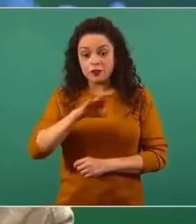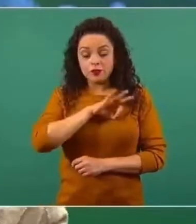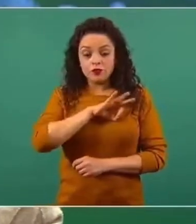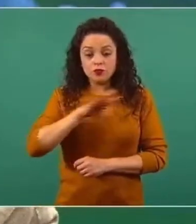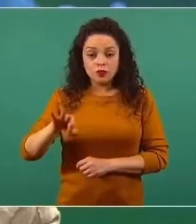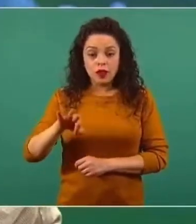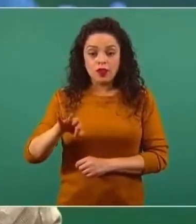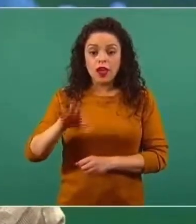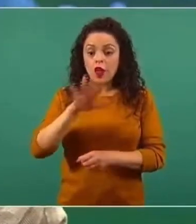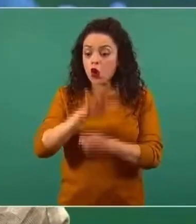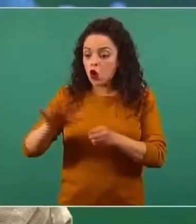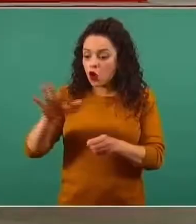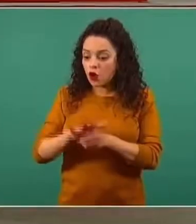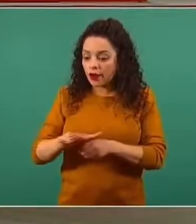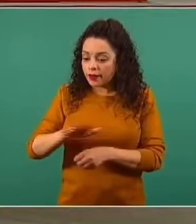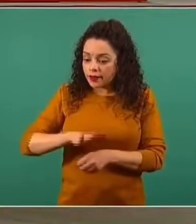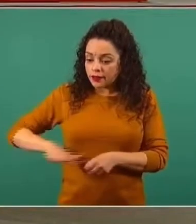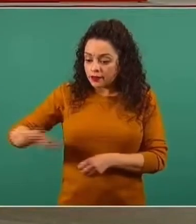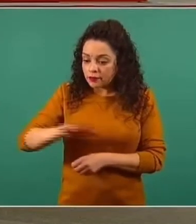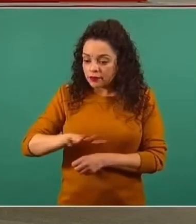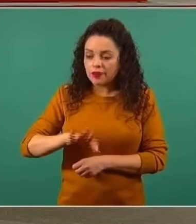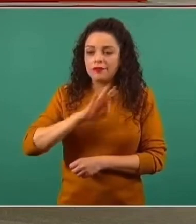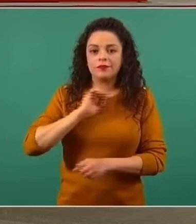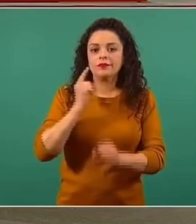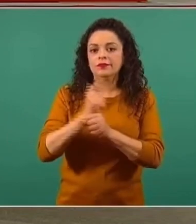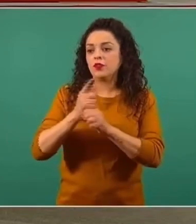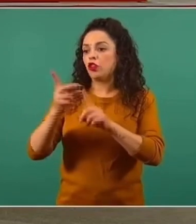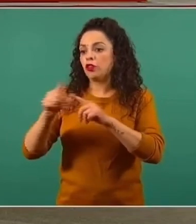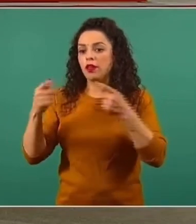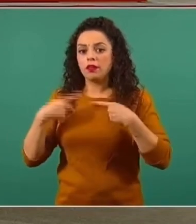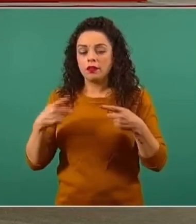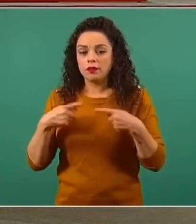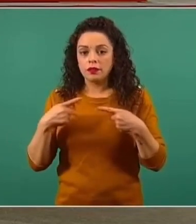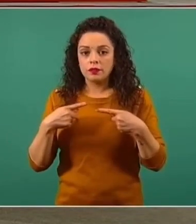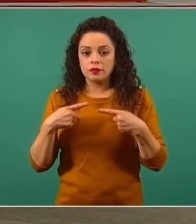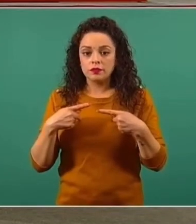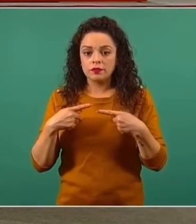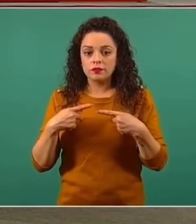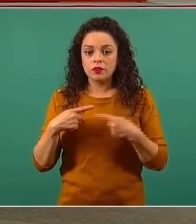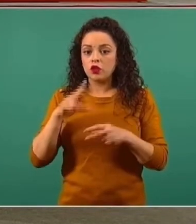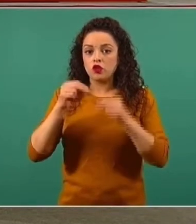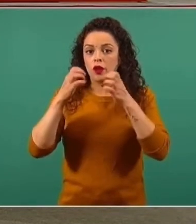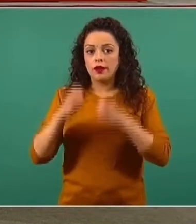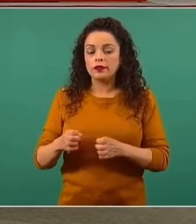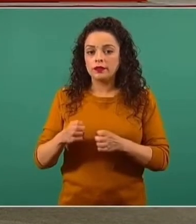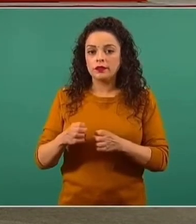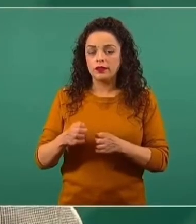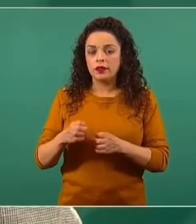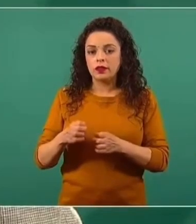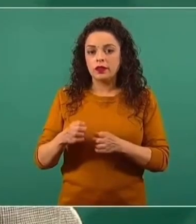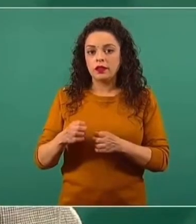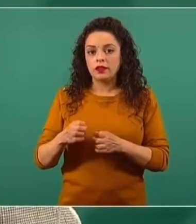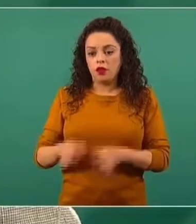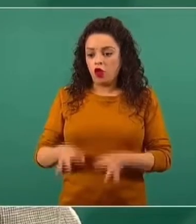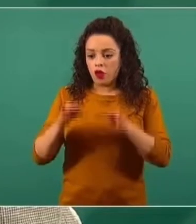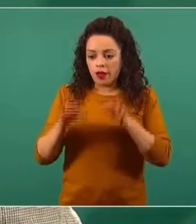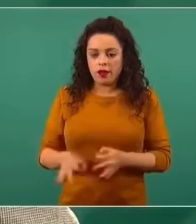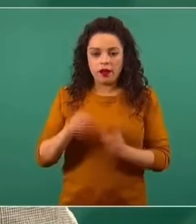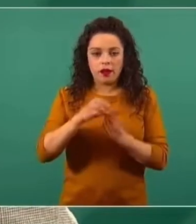a nivel local, a nivel operativo, se identifica a estas personas que pudieran estar fuera de detección de manera original.